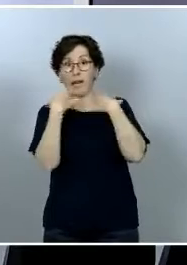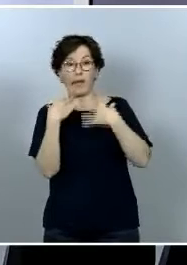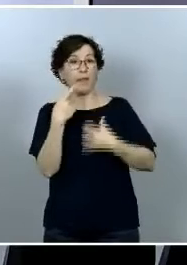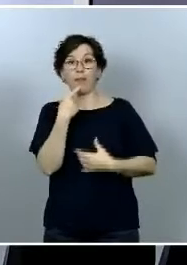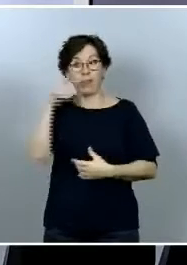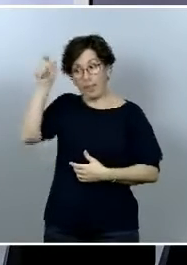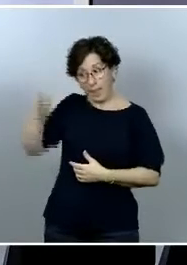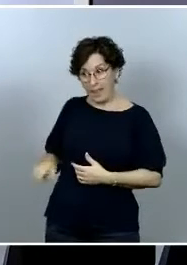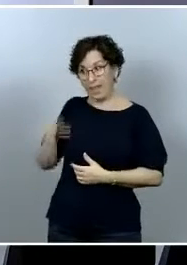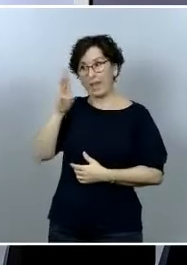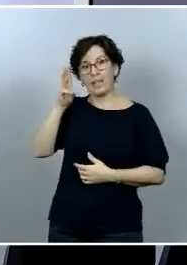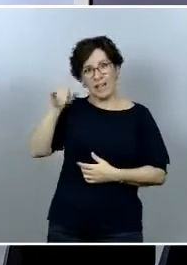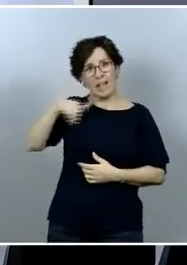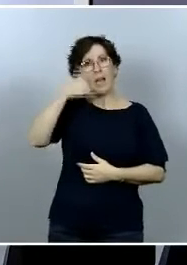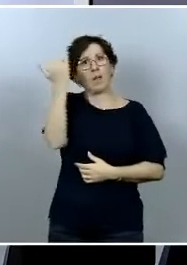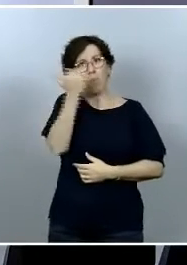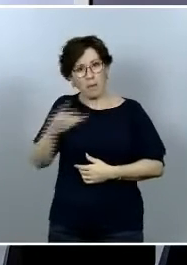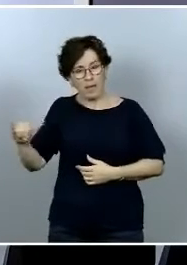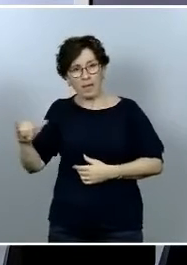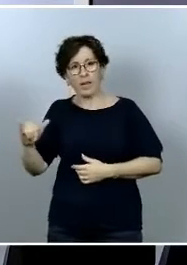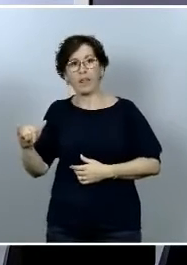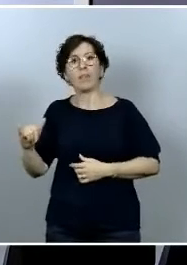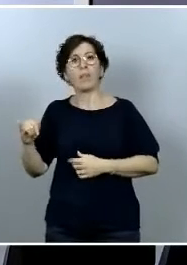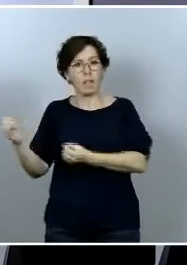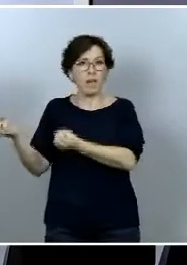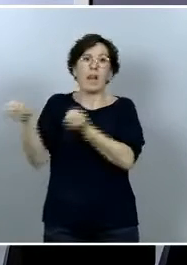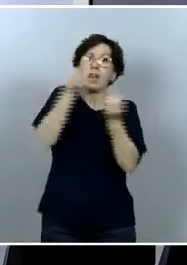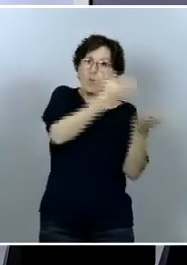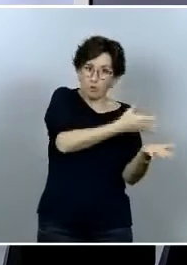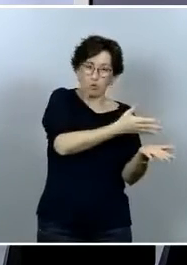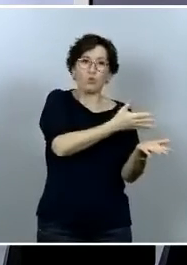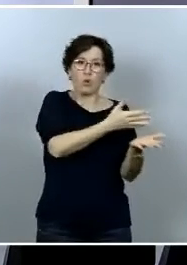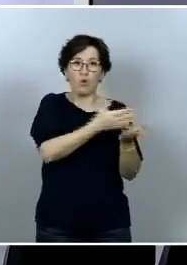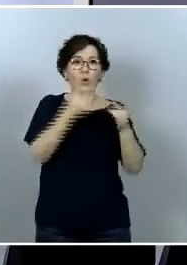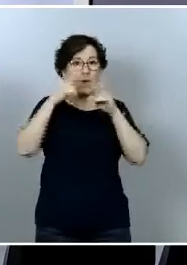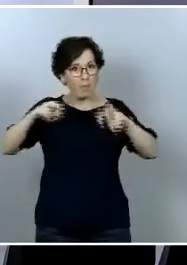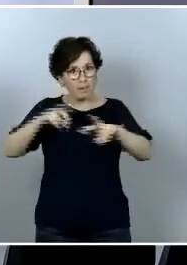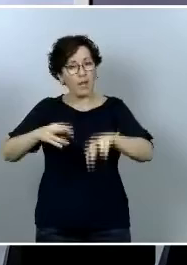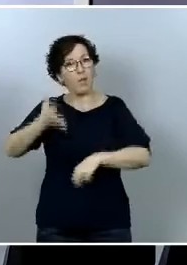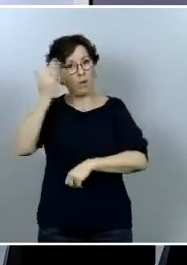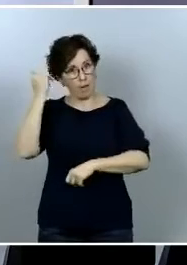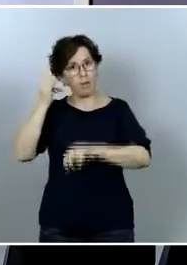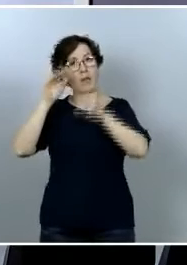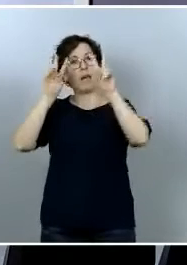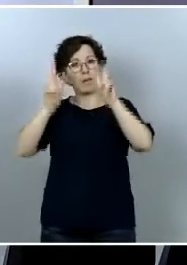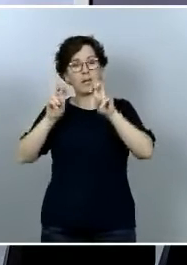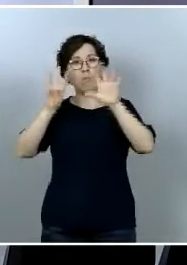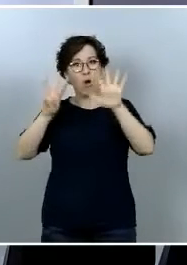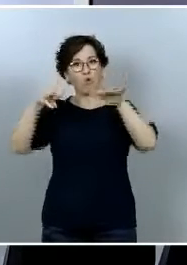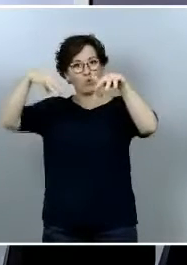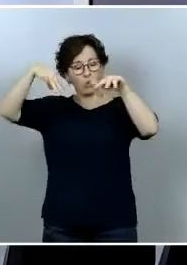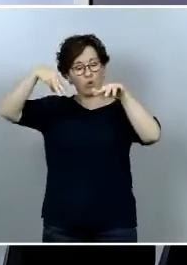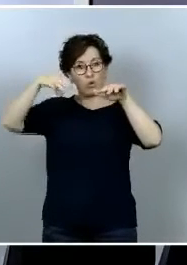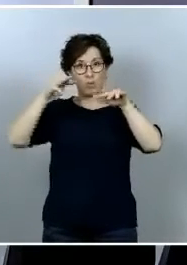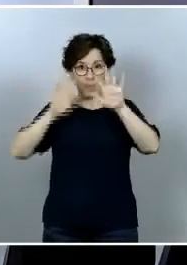llegó a transmitir a comunicar la existencia de esa investigación y que incluso la jueza les